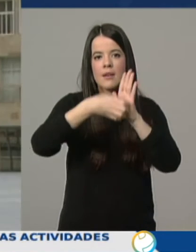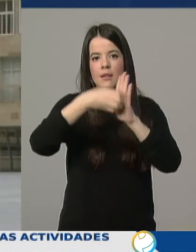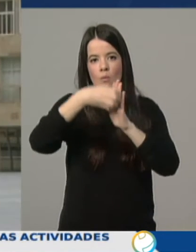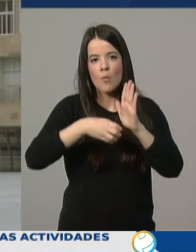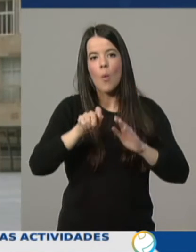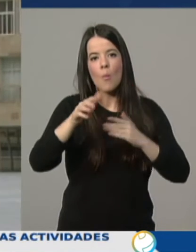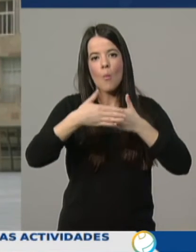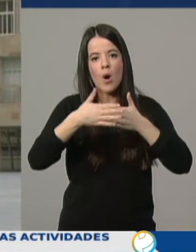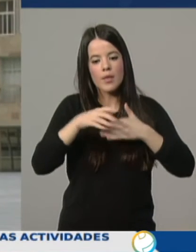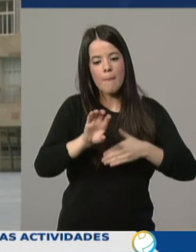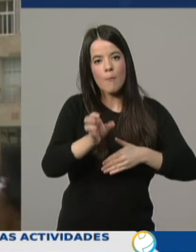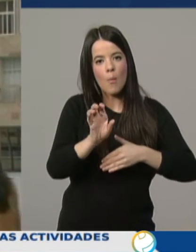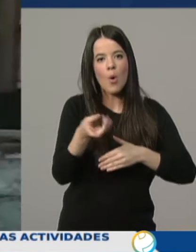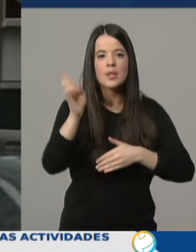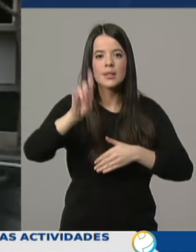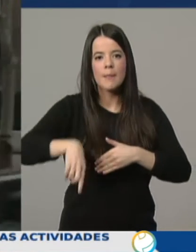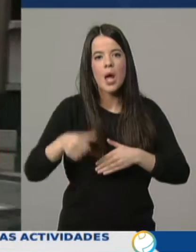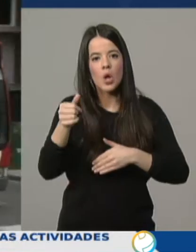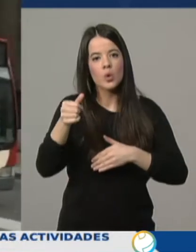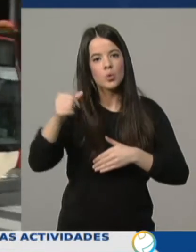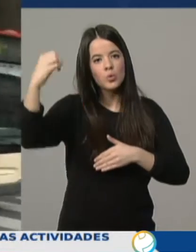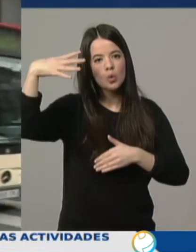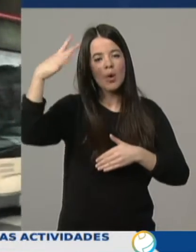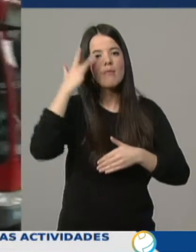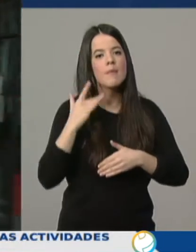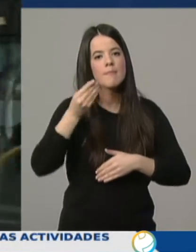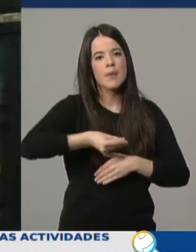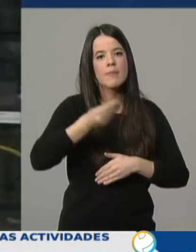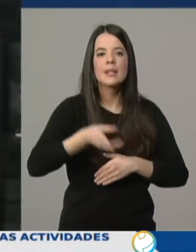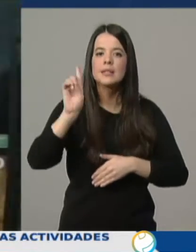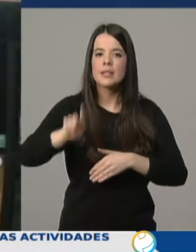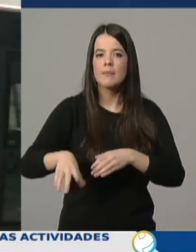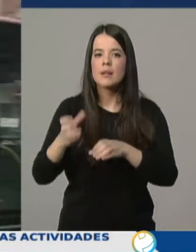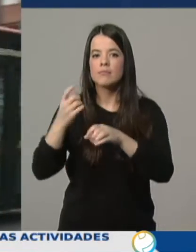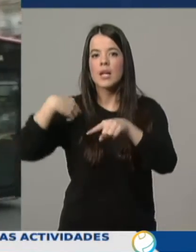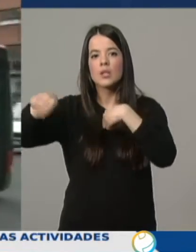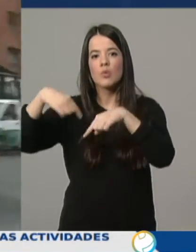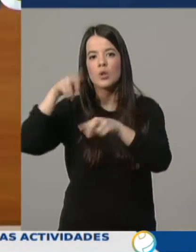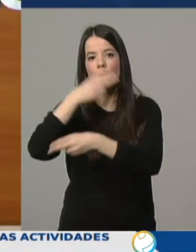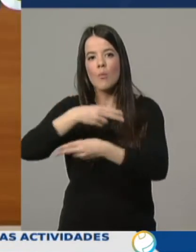de puertas e interruptores de la luz. Y, además, se han tomado medidas en el transporte urbano.